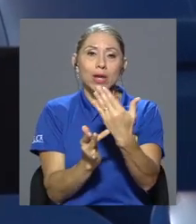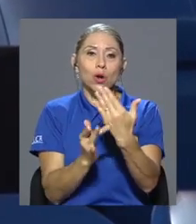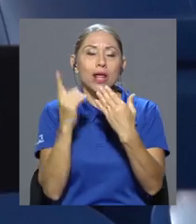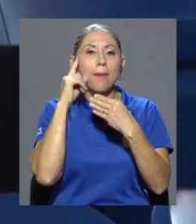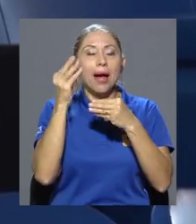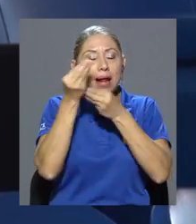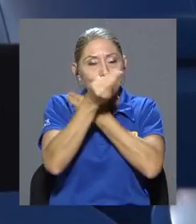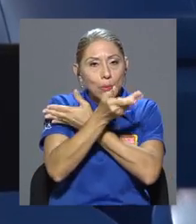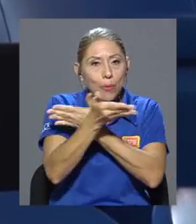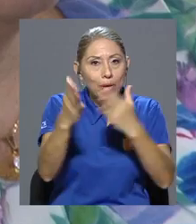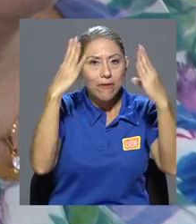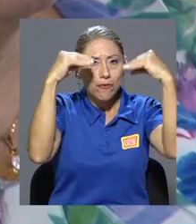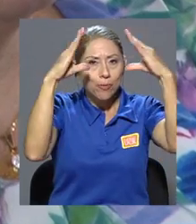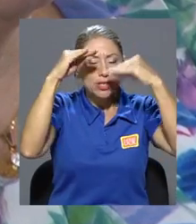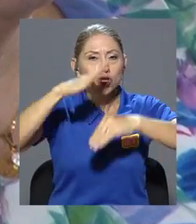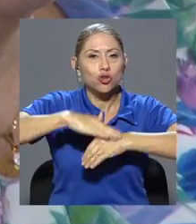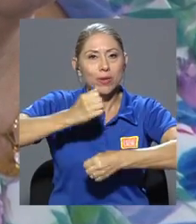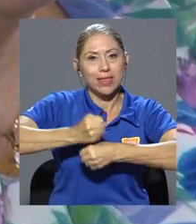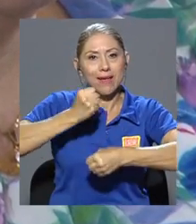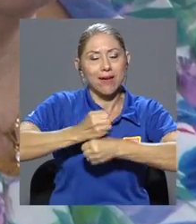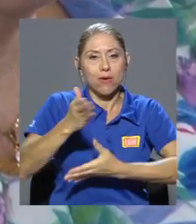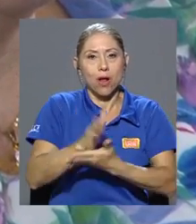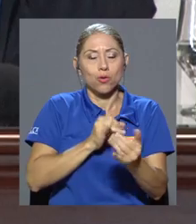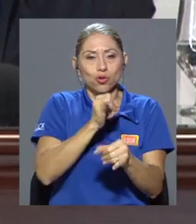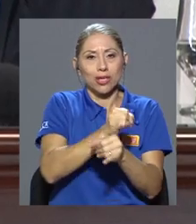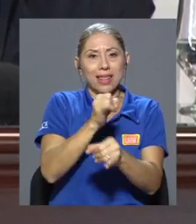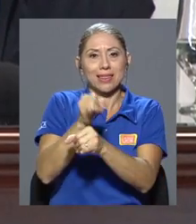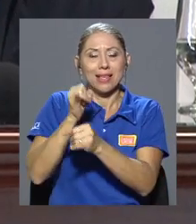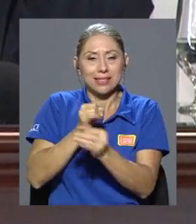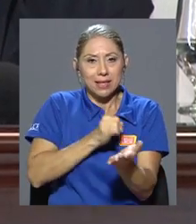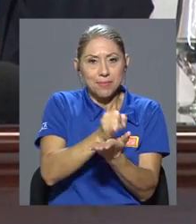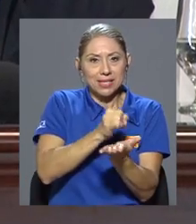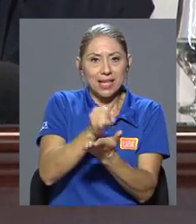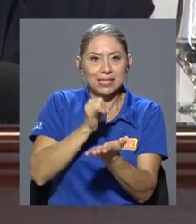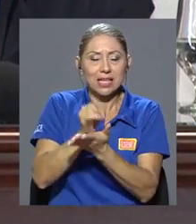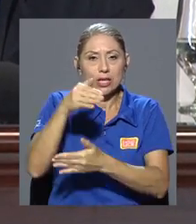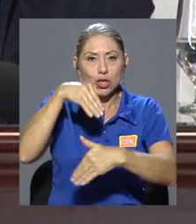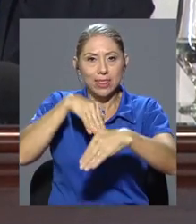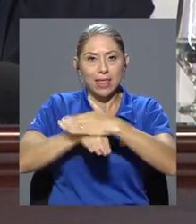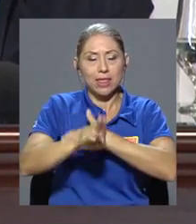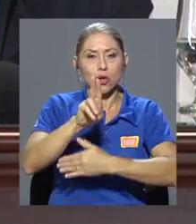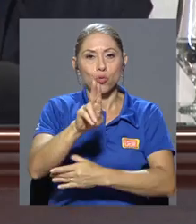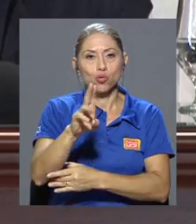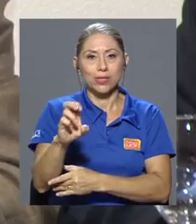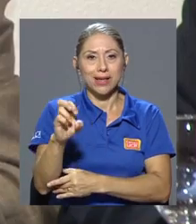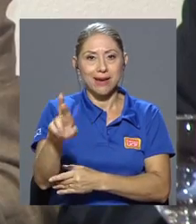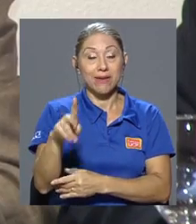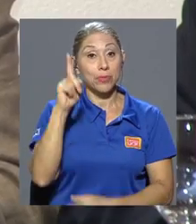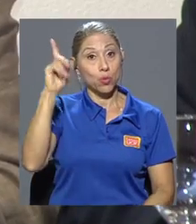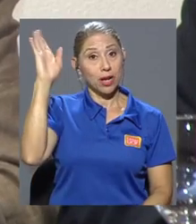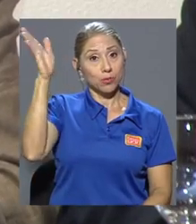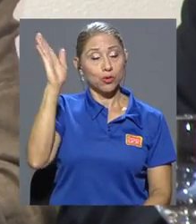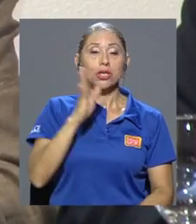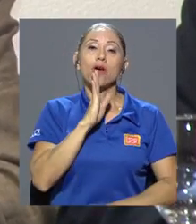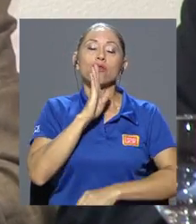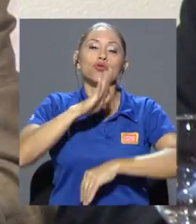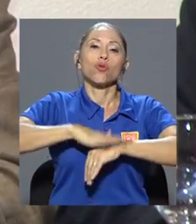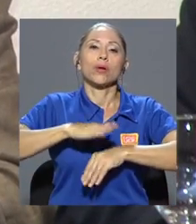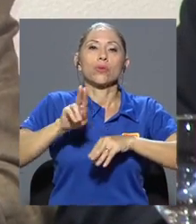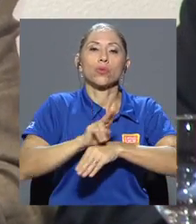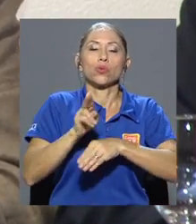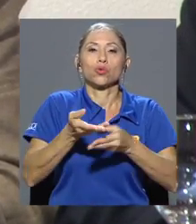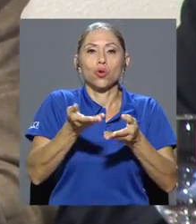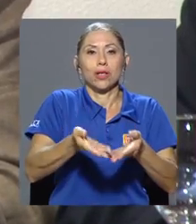de la labor que se lleva a cabo en algunos entes de la investigación dentro de la UCR. Una de las ponencias abordó el uso de